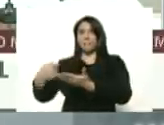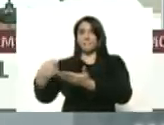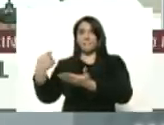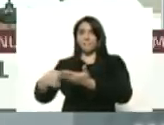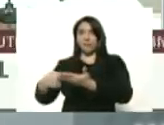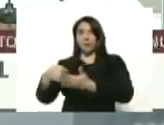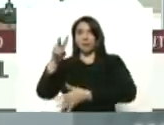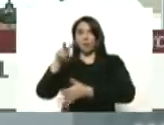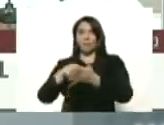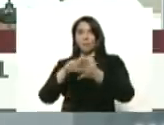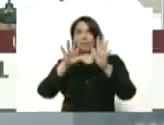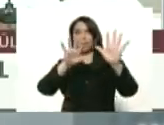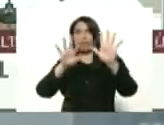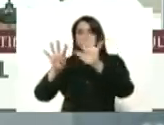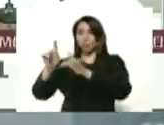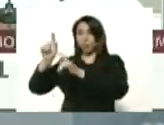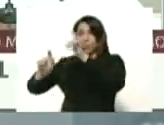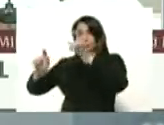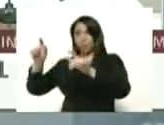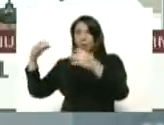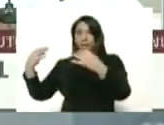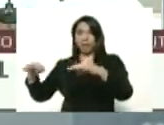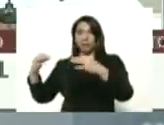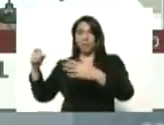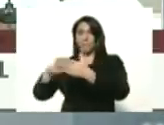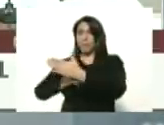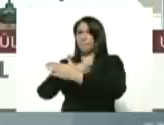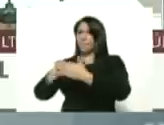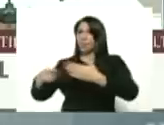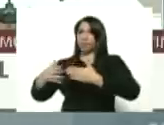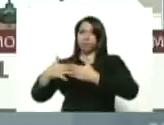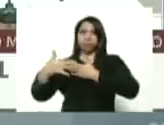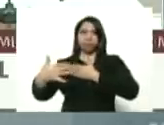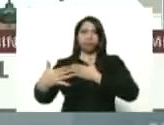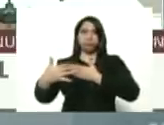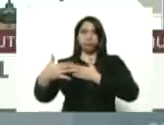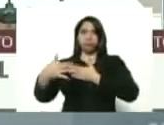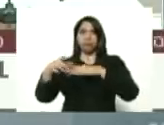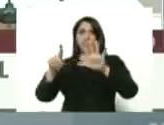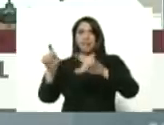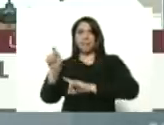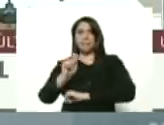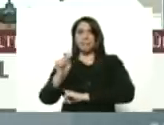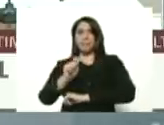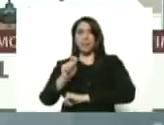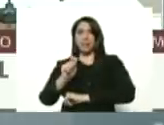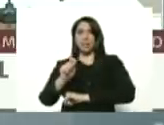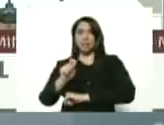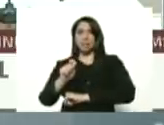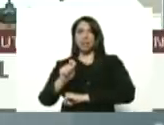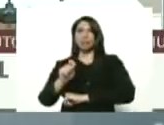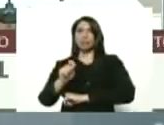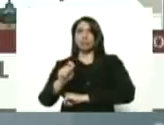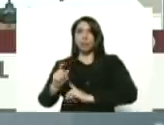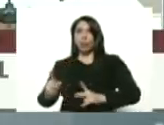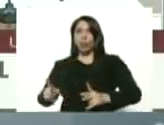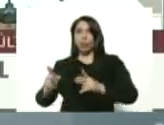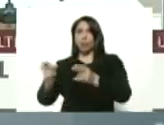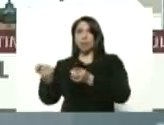de las personas naturales se prohibió durante los próximos 6 meses el corte de servicios de telecomunicaciones